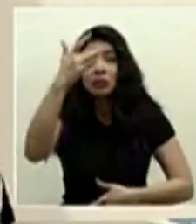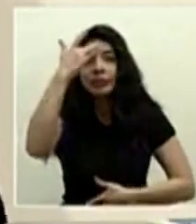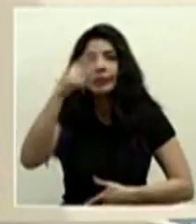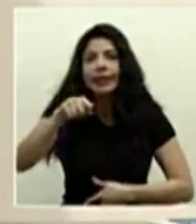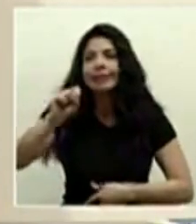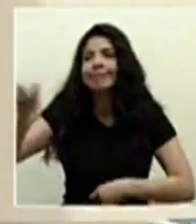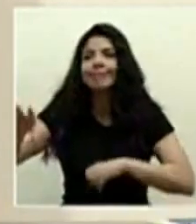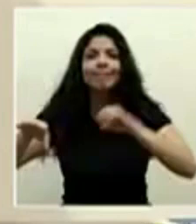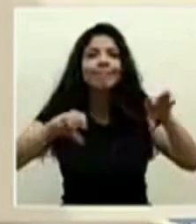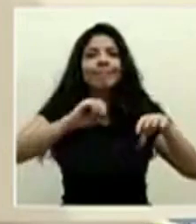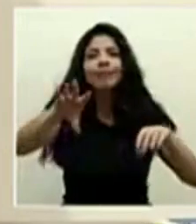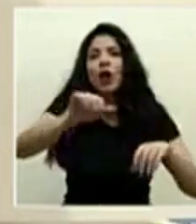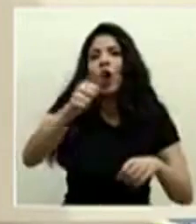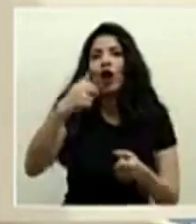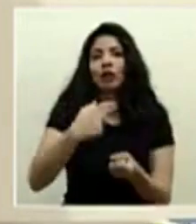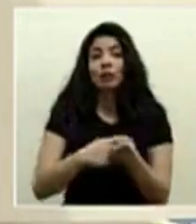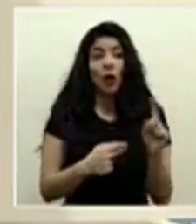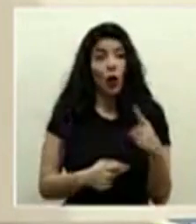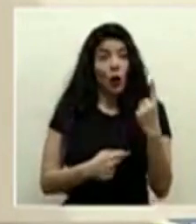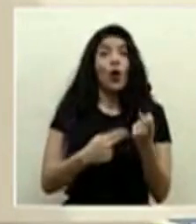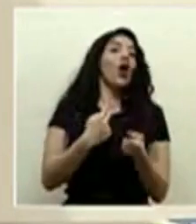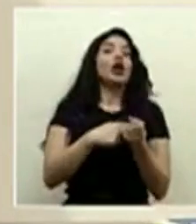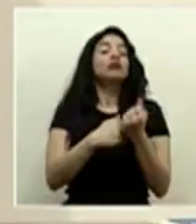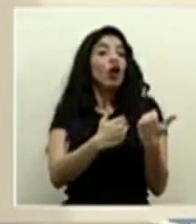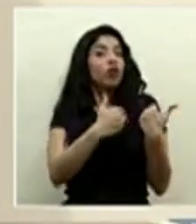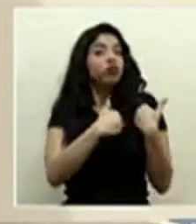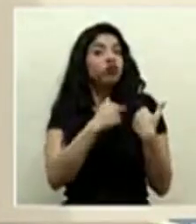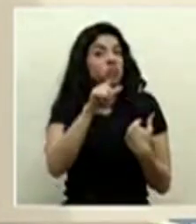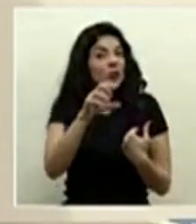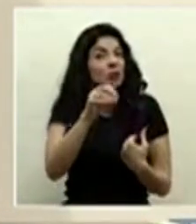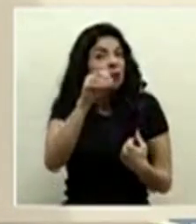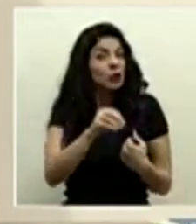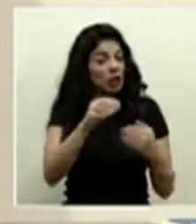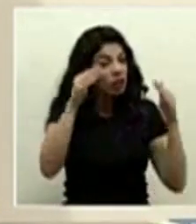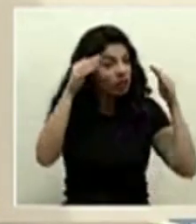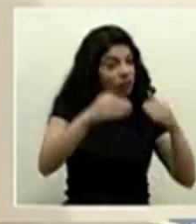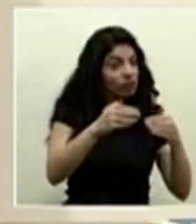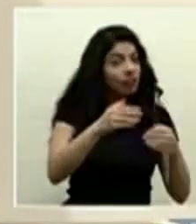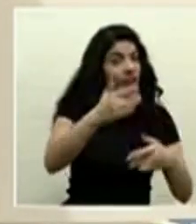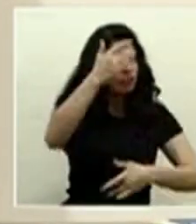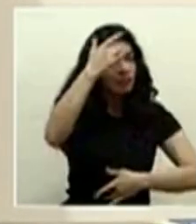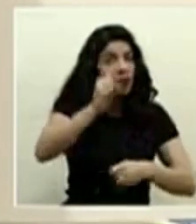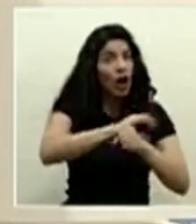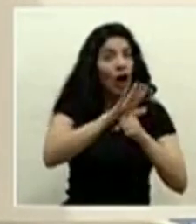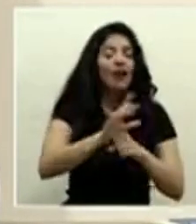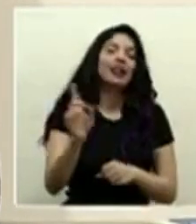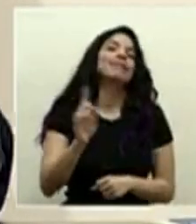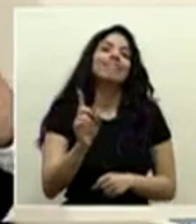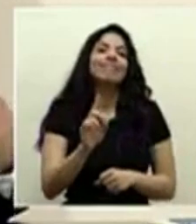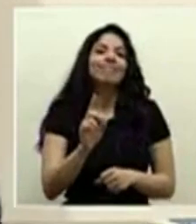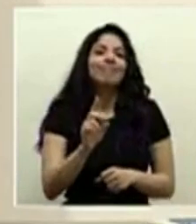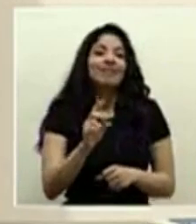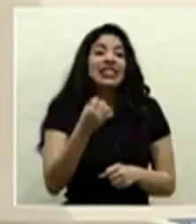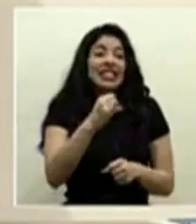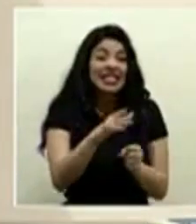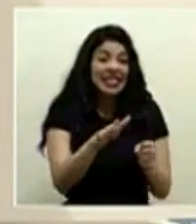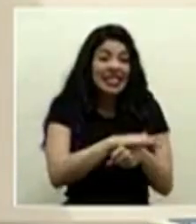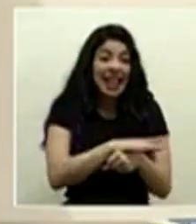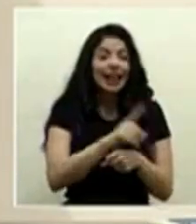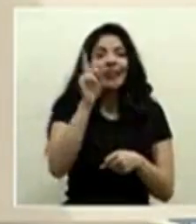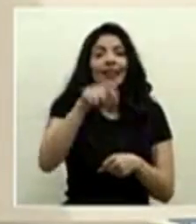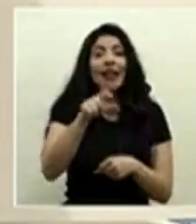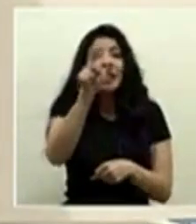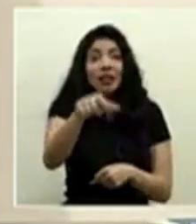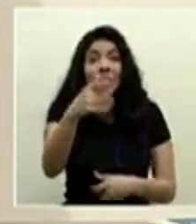hospitales o sea no va a un único hospital que se dedica solo a pacientes COVID sino que vamos a tener una serie de hospitales